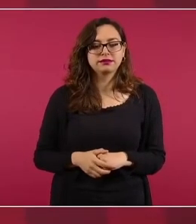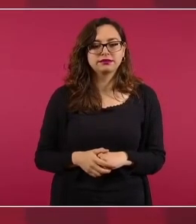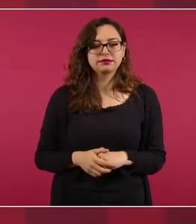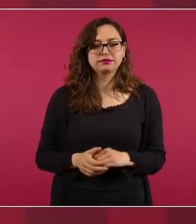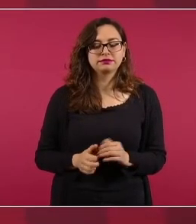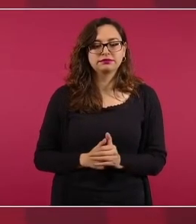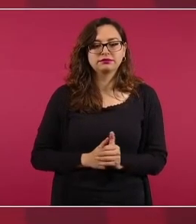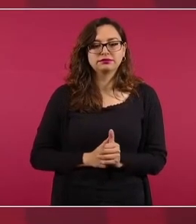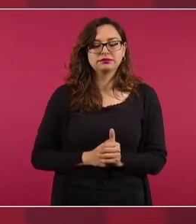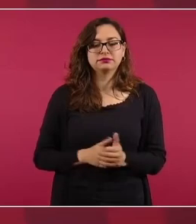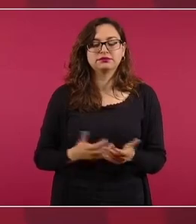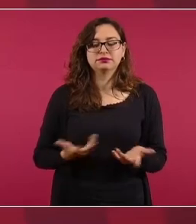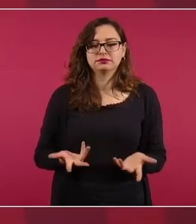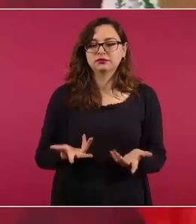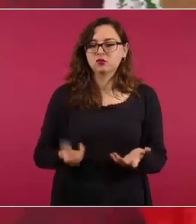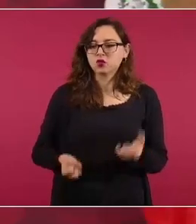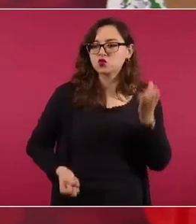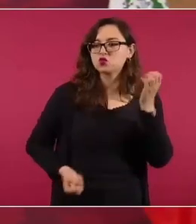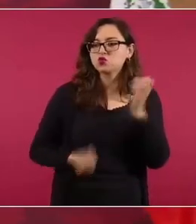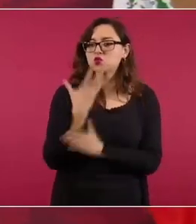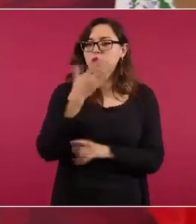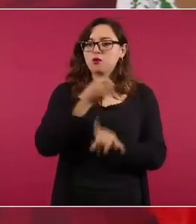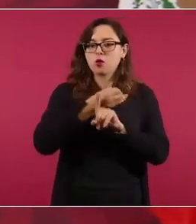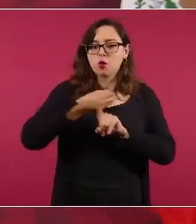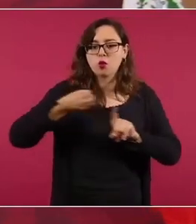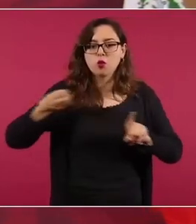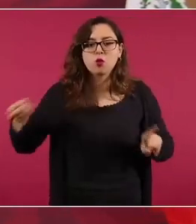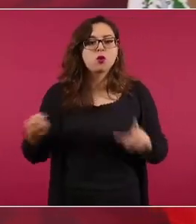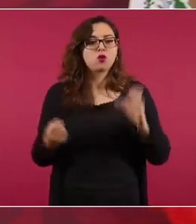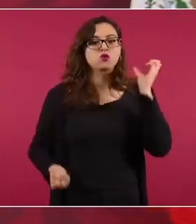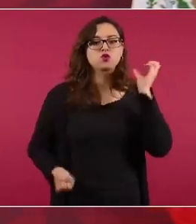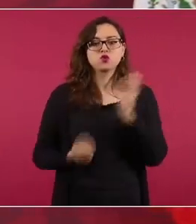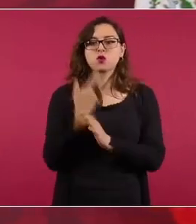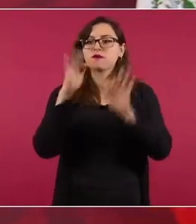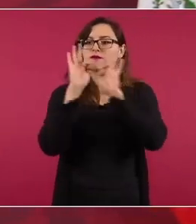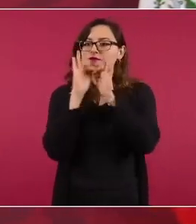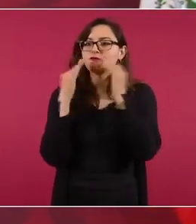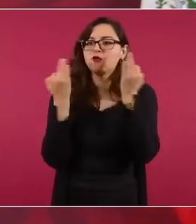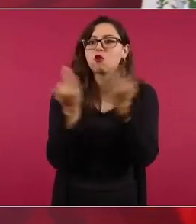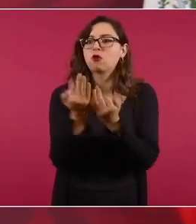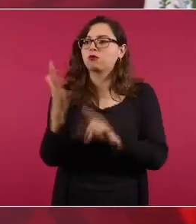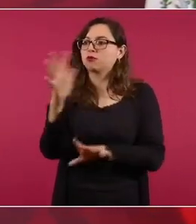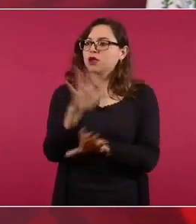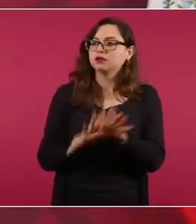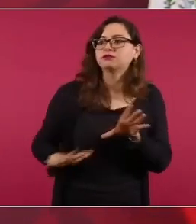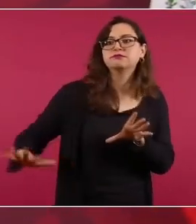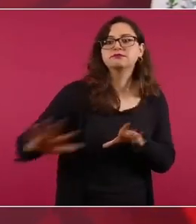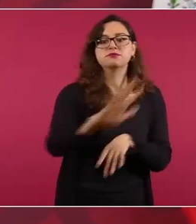un nuevo orden social político